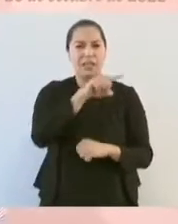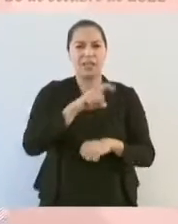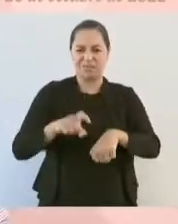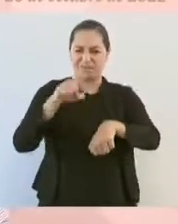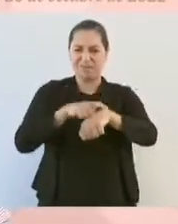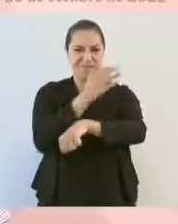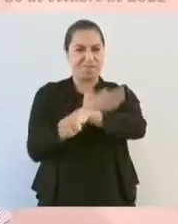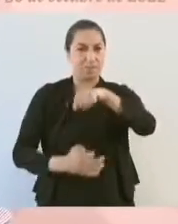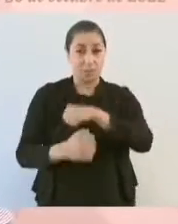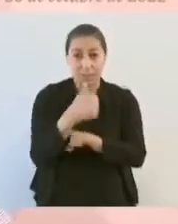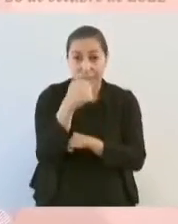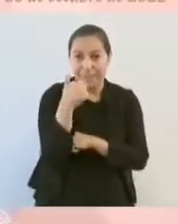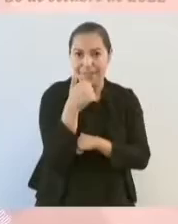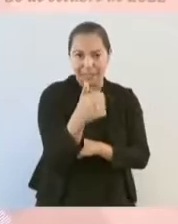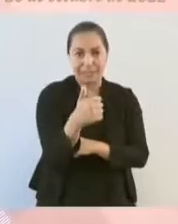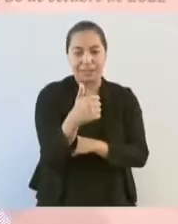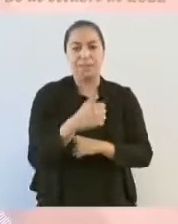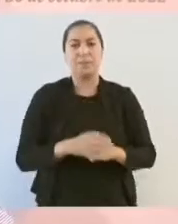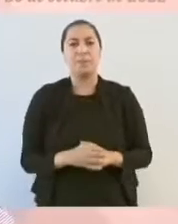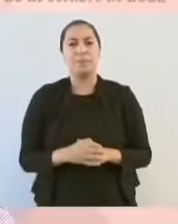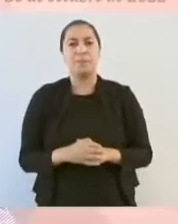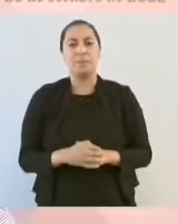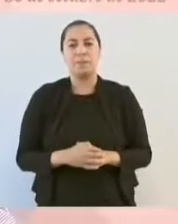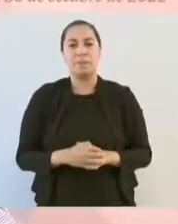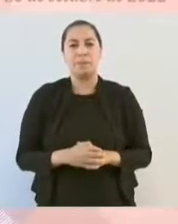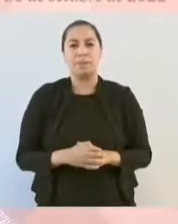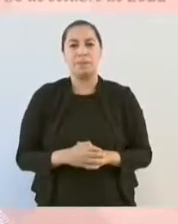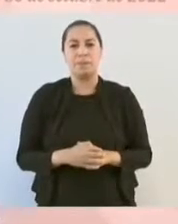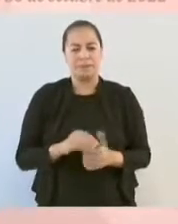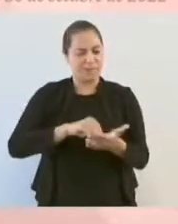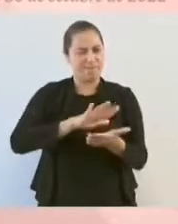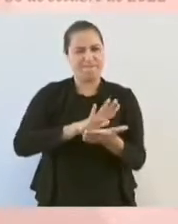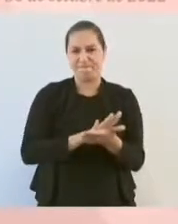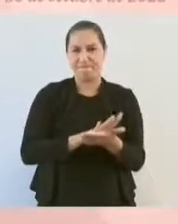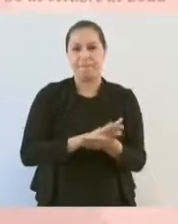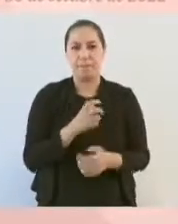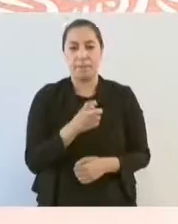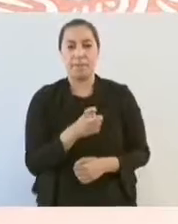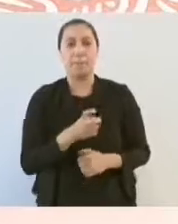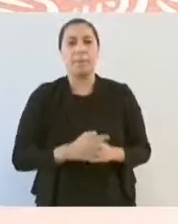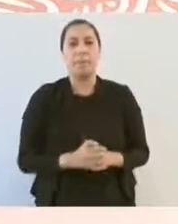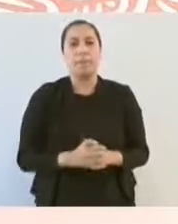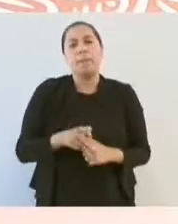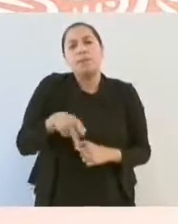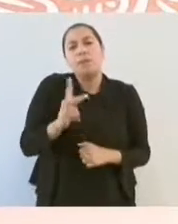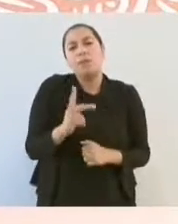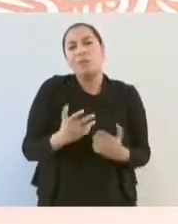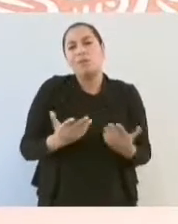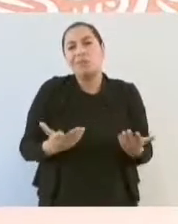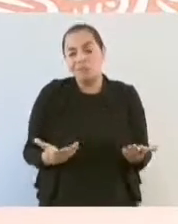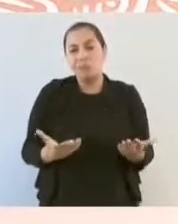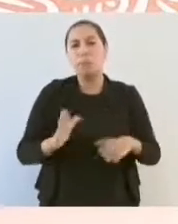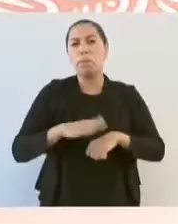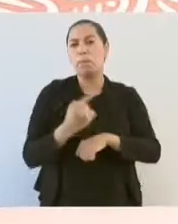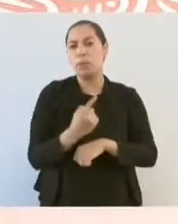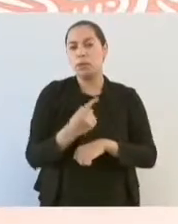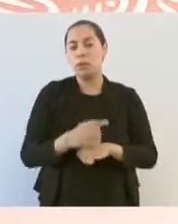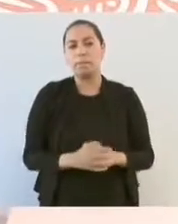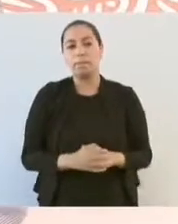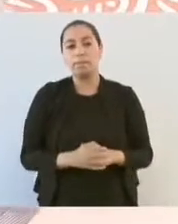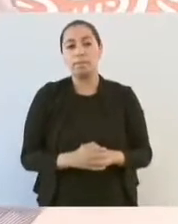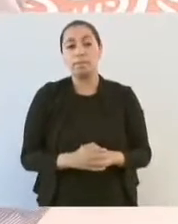las seis de la tarde le puso. Pero porque no había